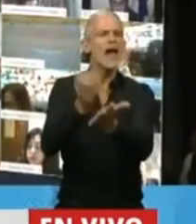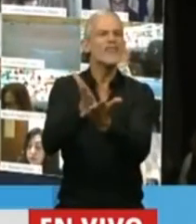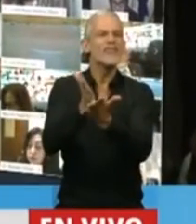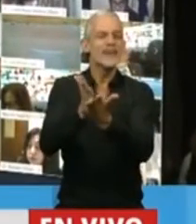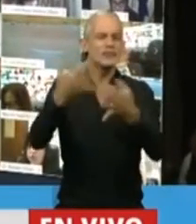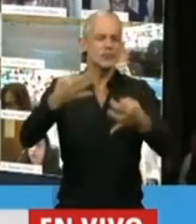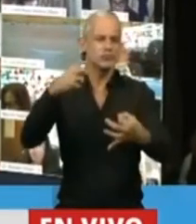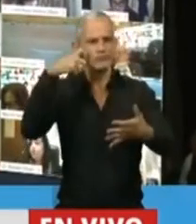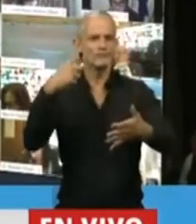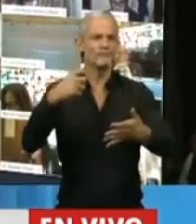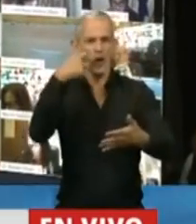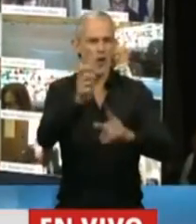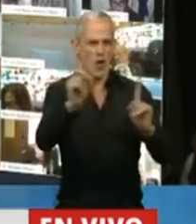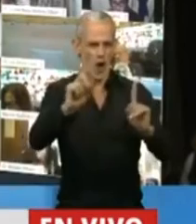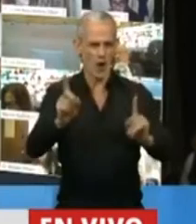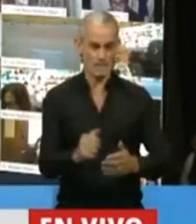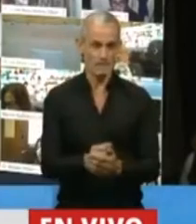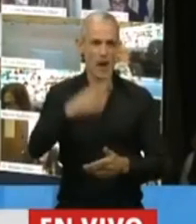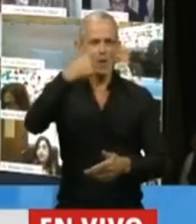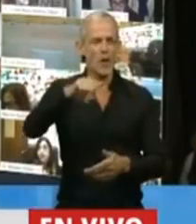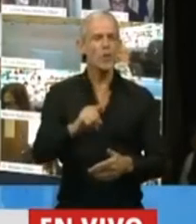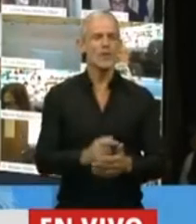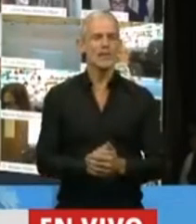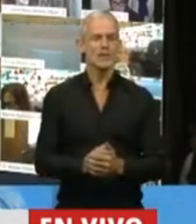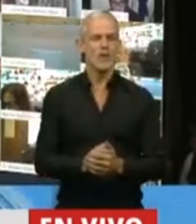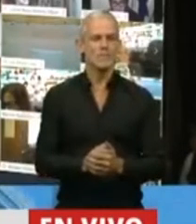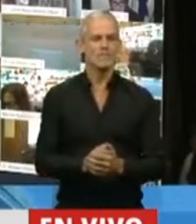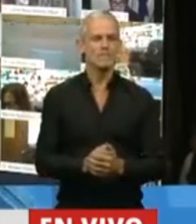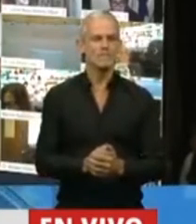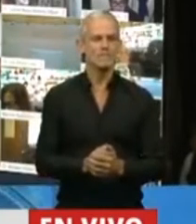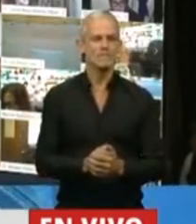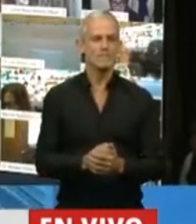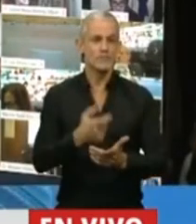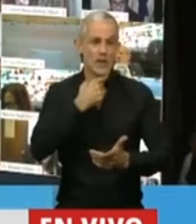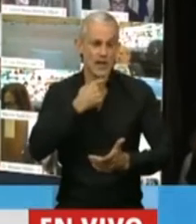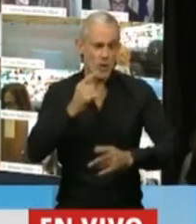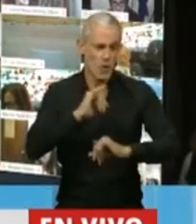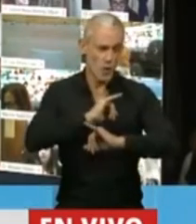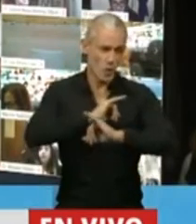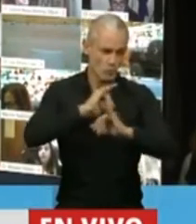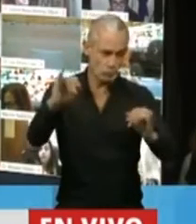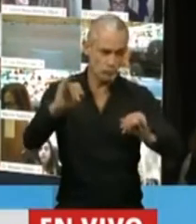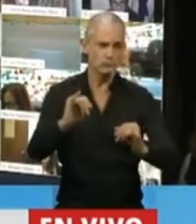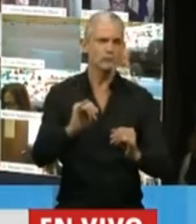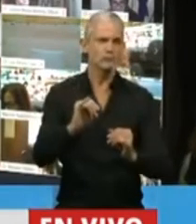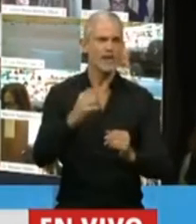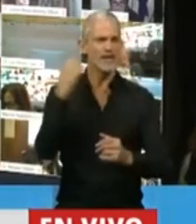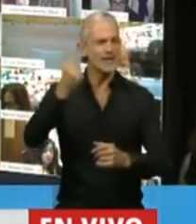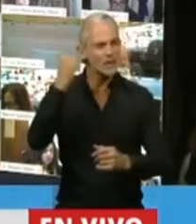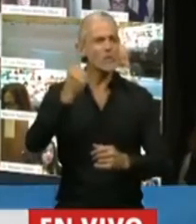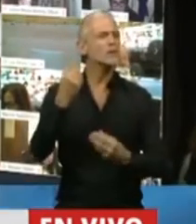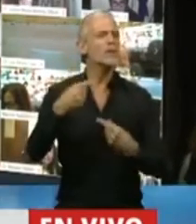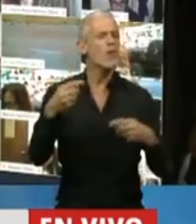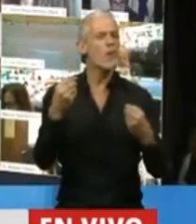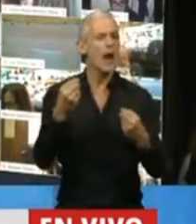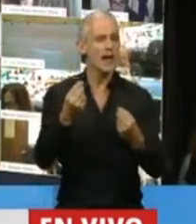sean garantizados. Por último, señor Presidente, quiero remarcar que